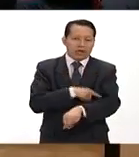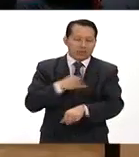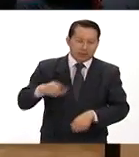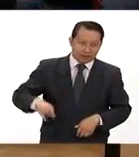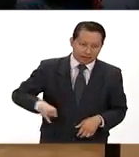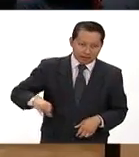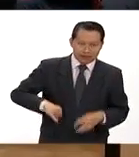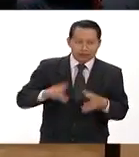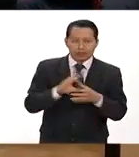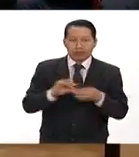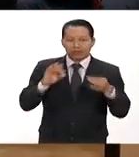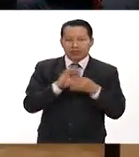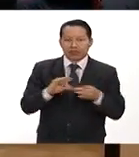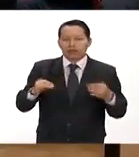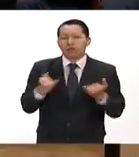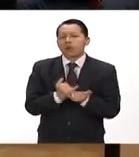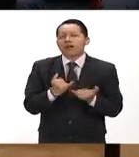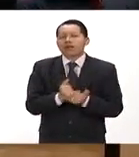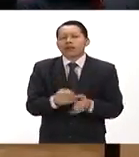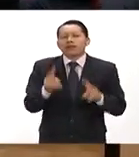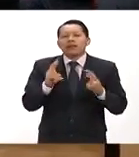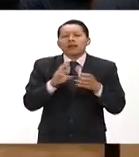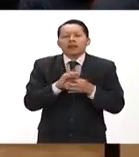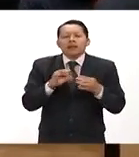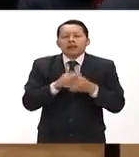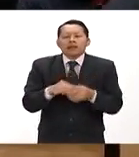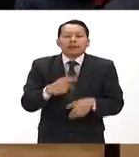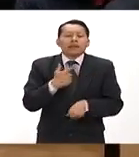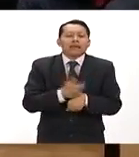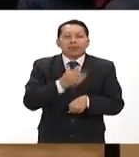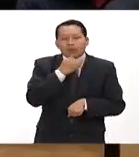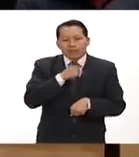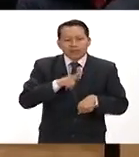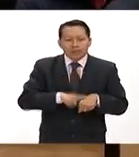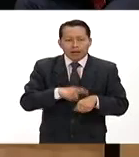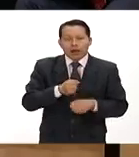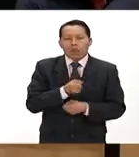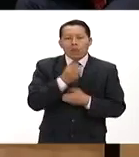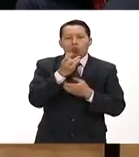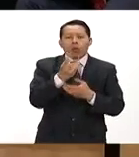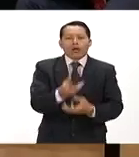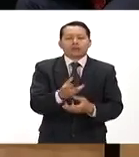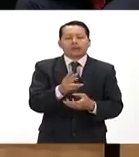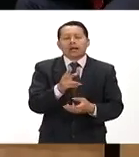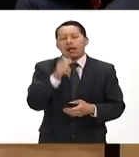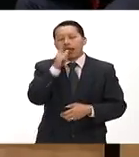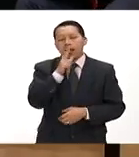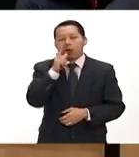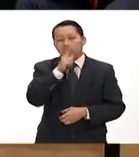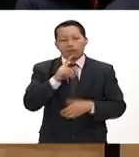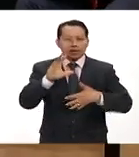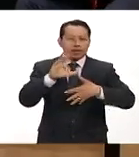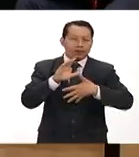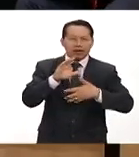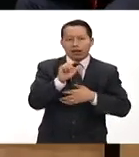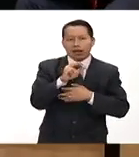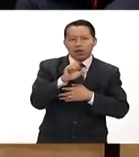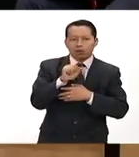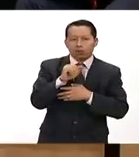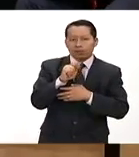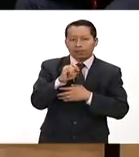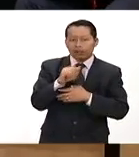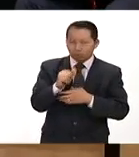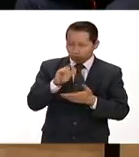platicar y nos va a platicar precisamente del séptimo festival de poesía Las Lenguas de América Carlos Montemayor Muchas